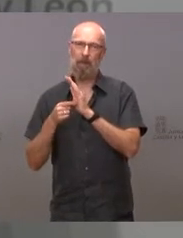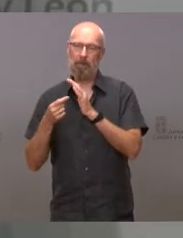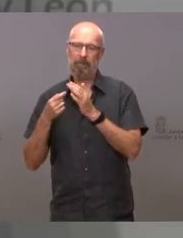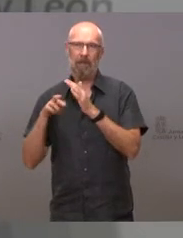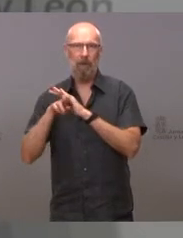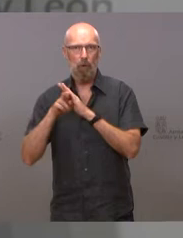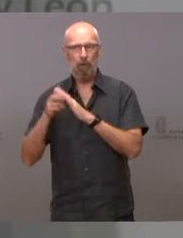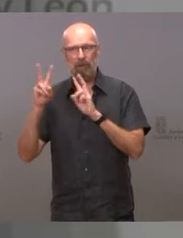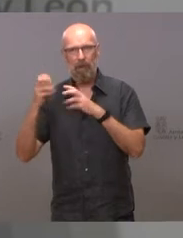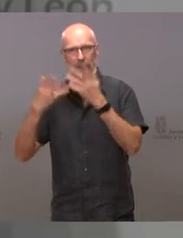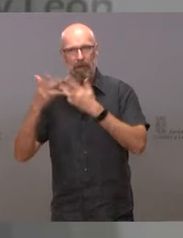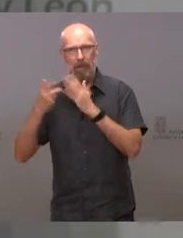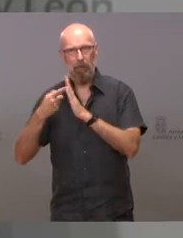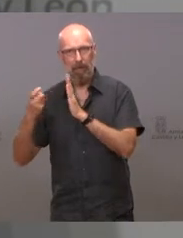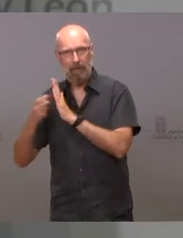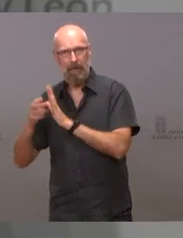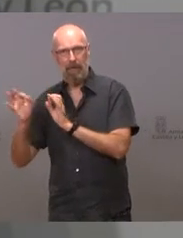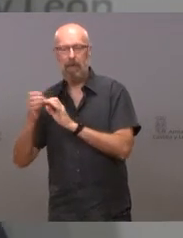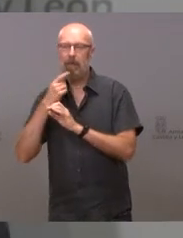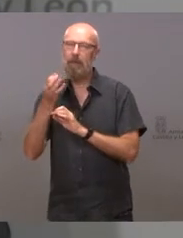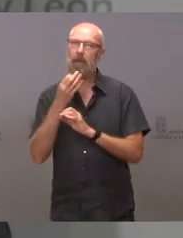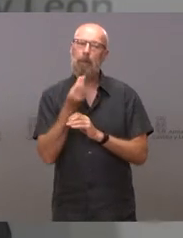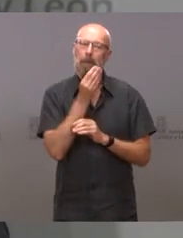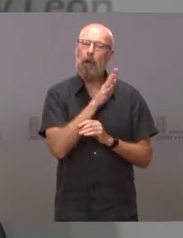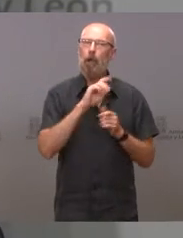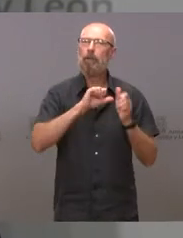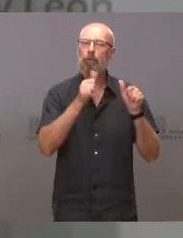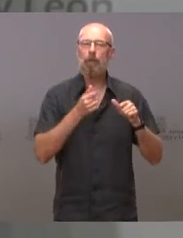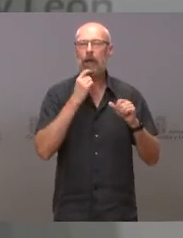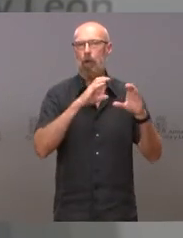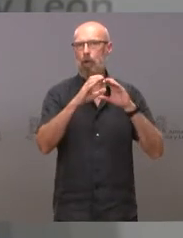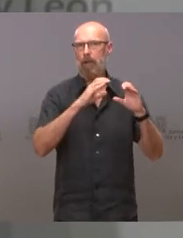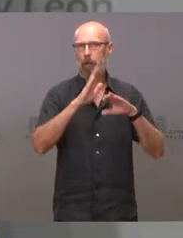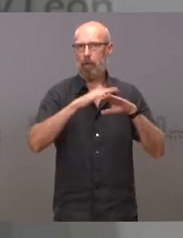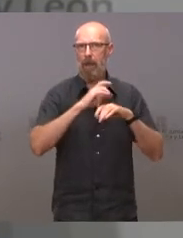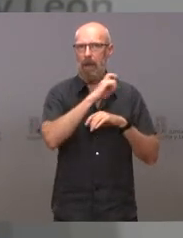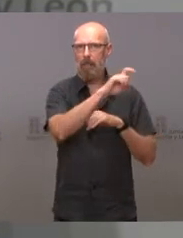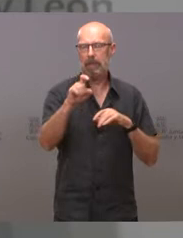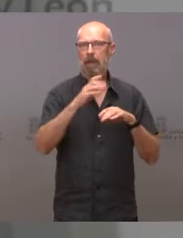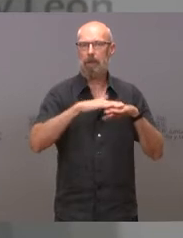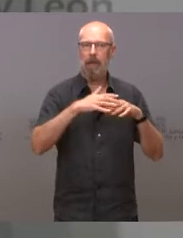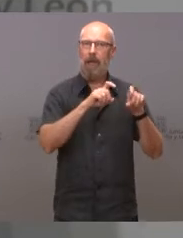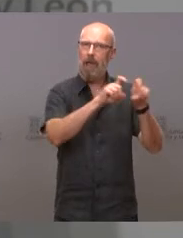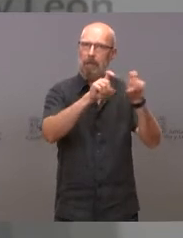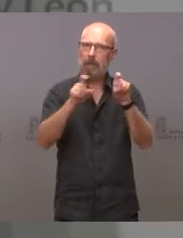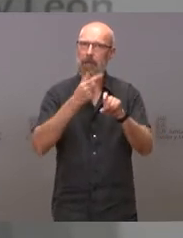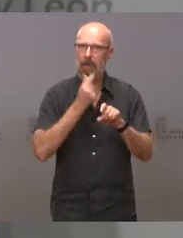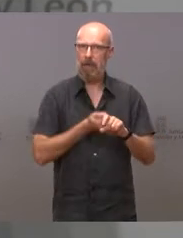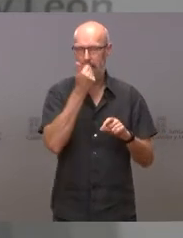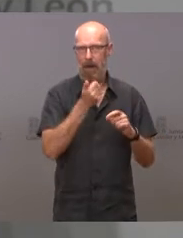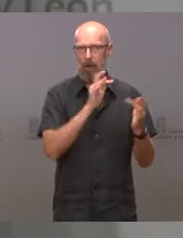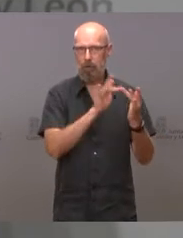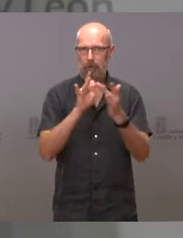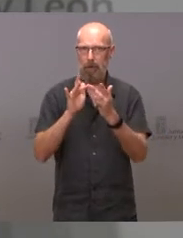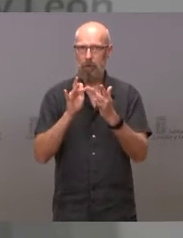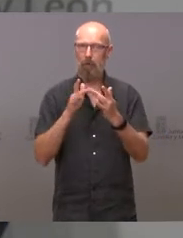se ha optado por el modo de comunicación al ser este el menos gravoso para las empresas y que, además, se puede facilitar que se presente de